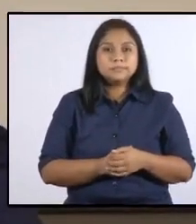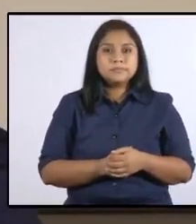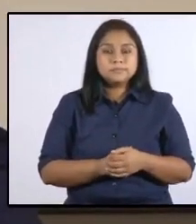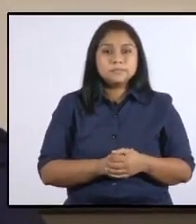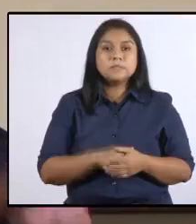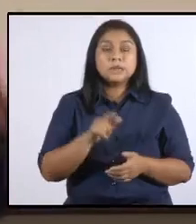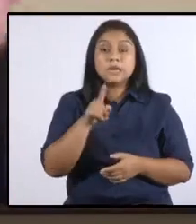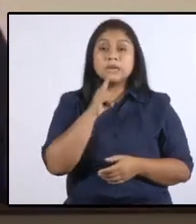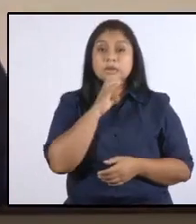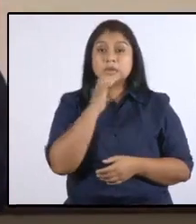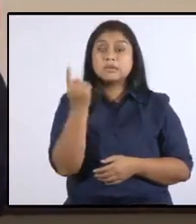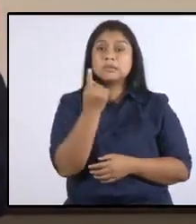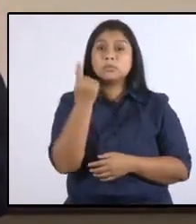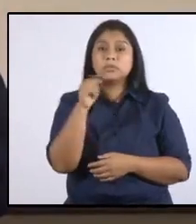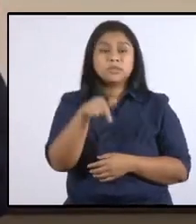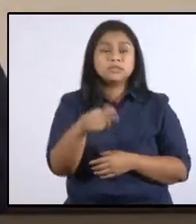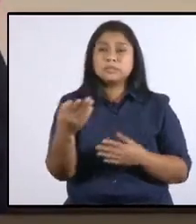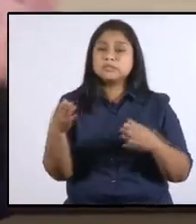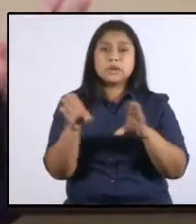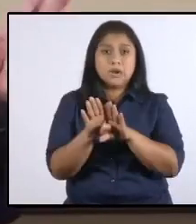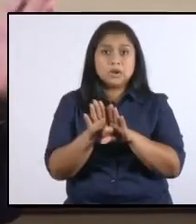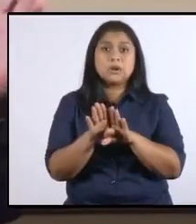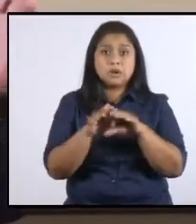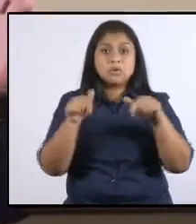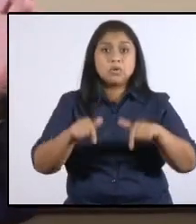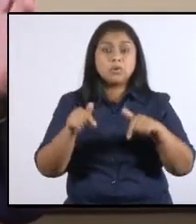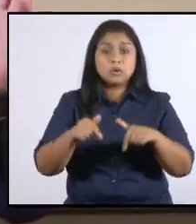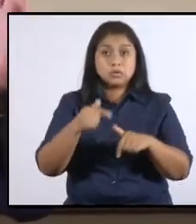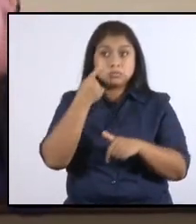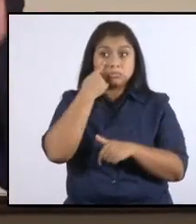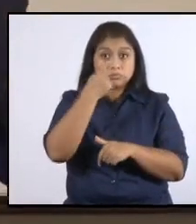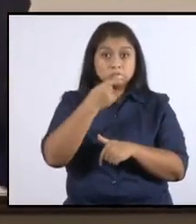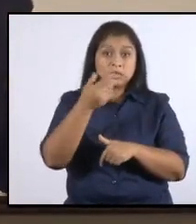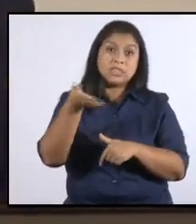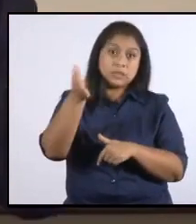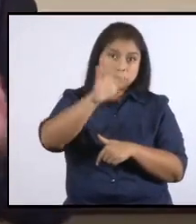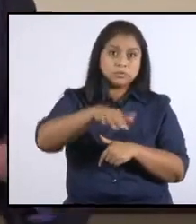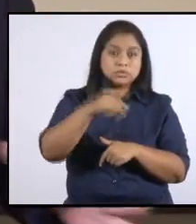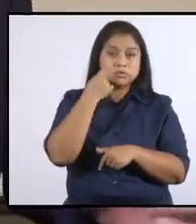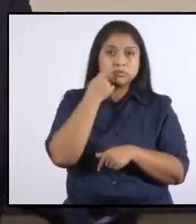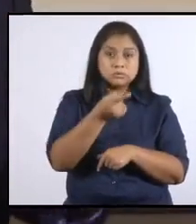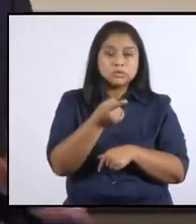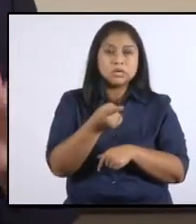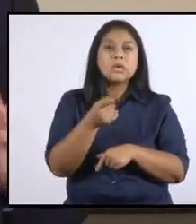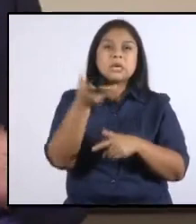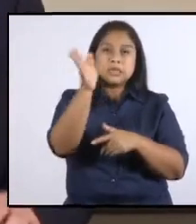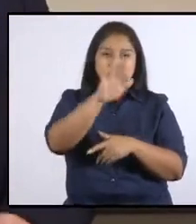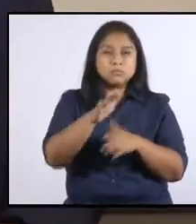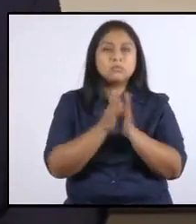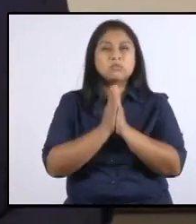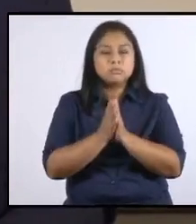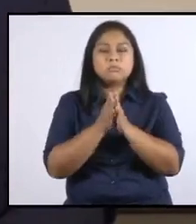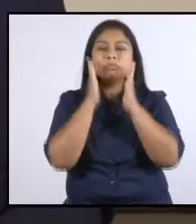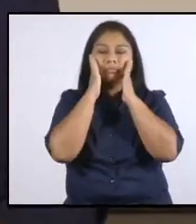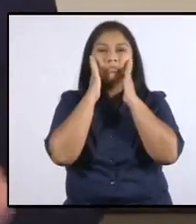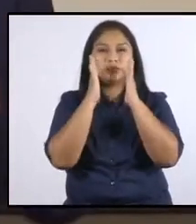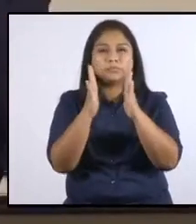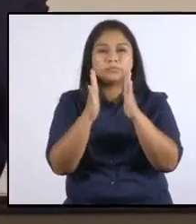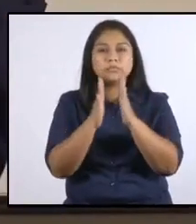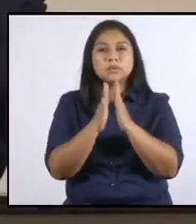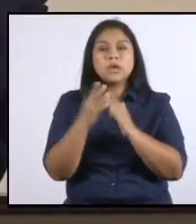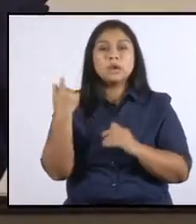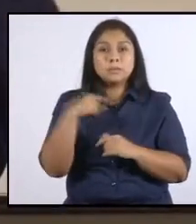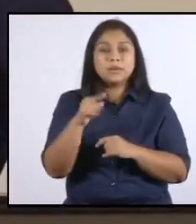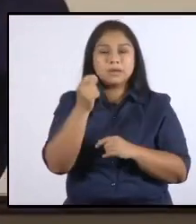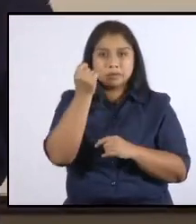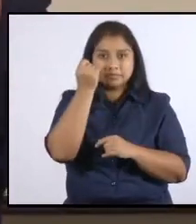Es importantísimo este cierre, como lo vamos a ver más adelante, y cuando llegue su momento les voy a pedir que me presten atención para